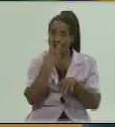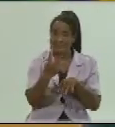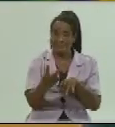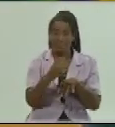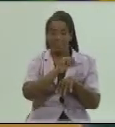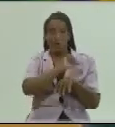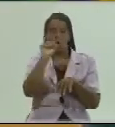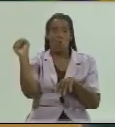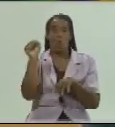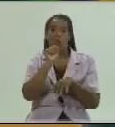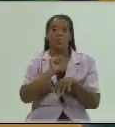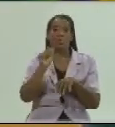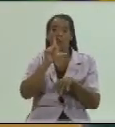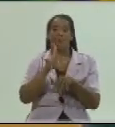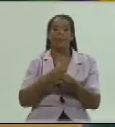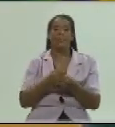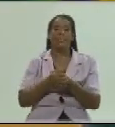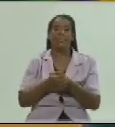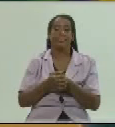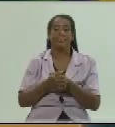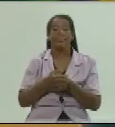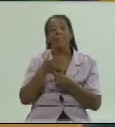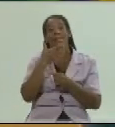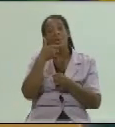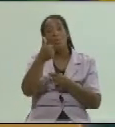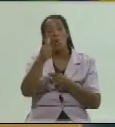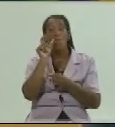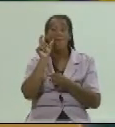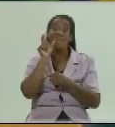sociales claro y bueno finalmente